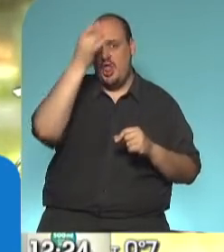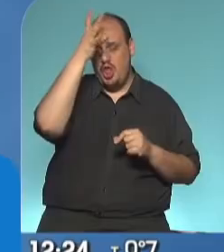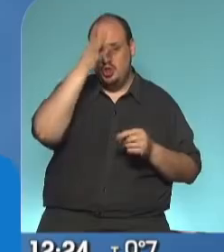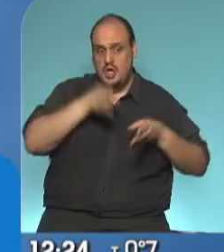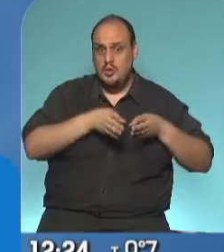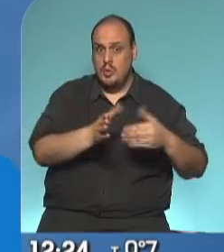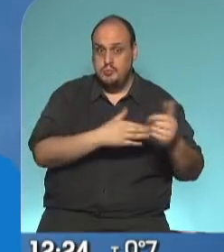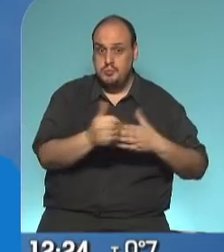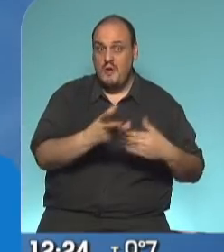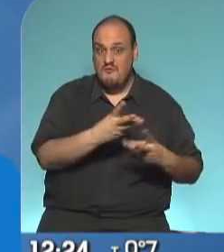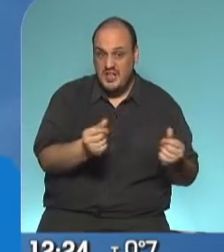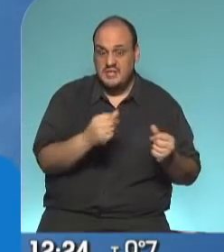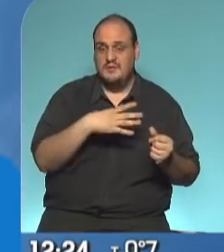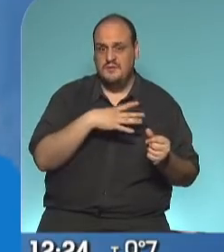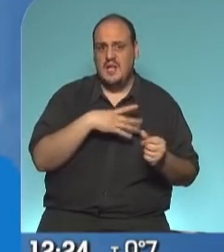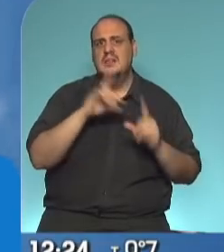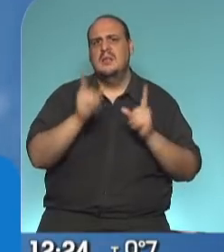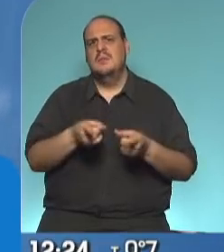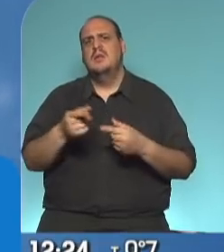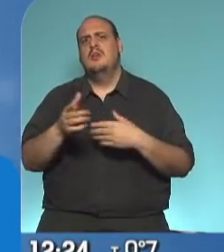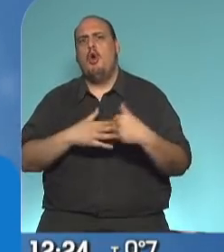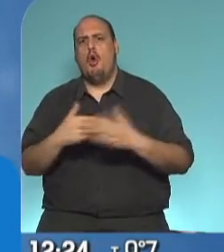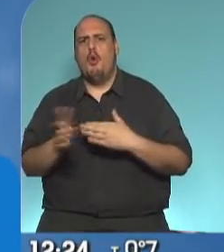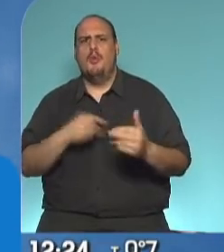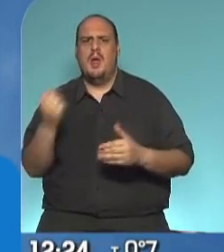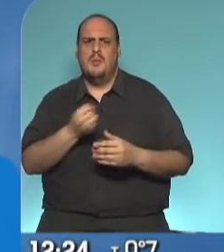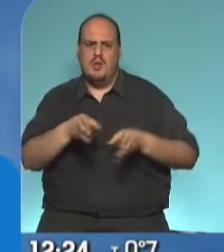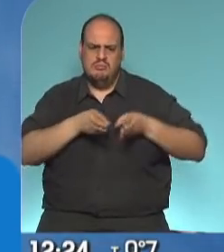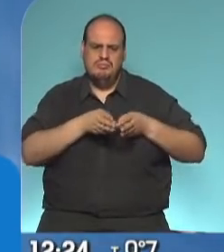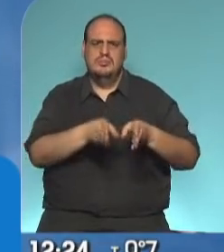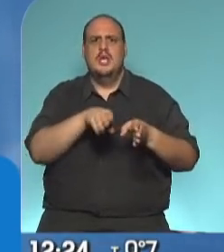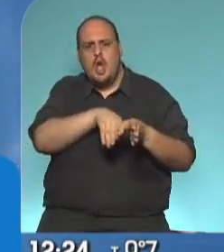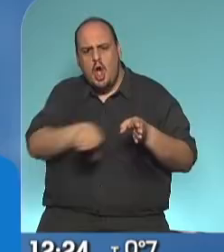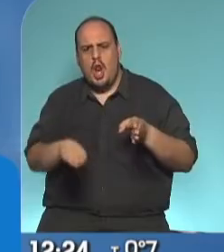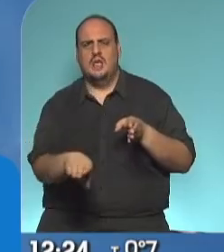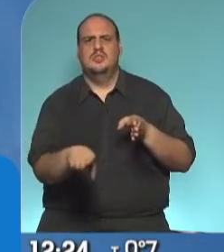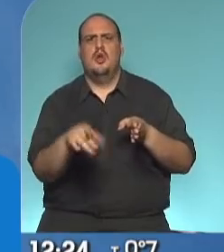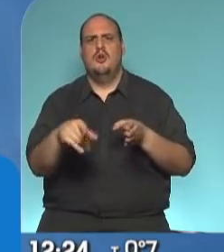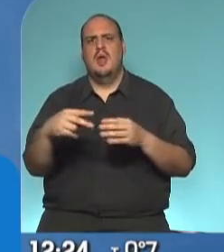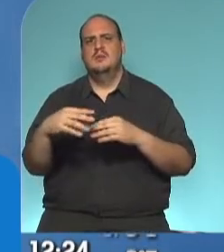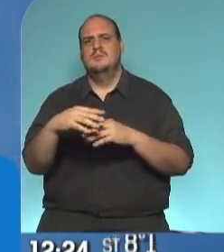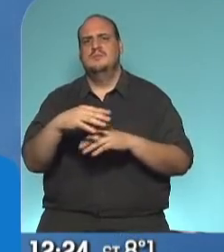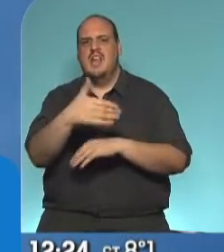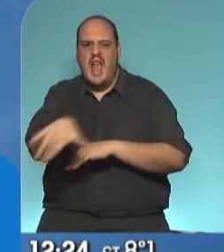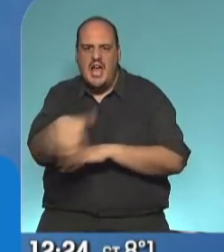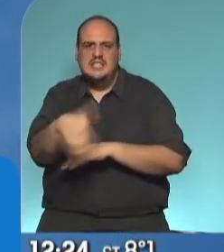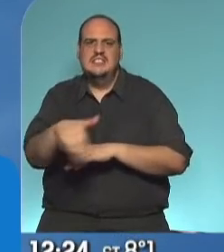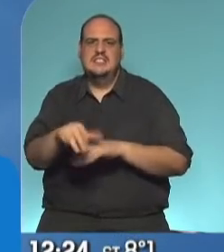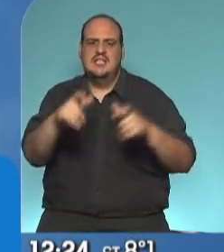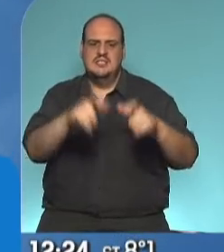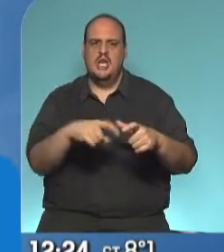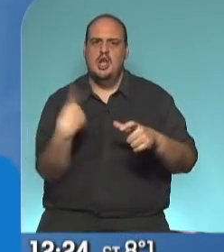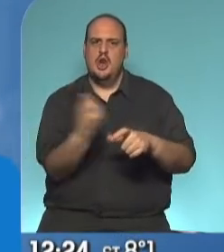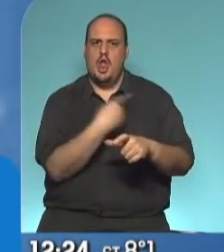incorporar obras muy importantes en ese corredor, con colectoras, con calles, rotondas, obras que